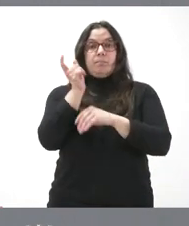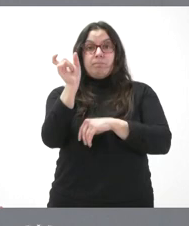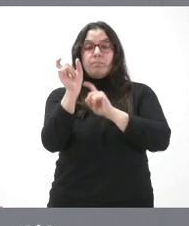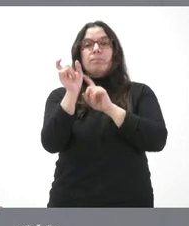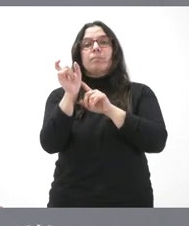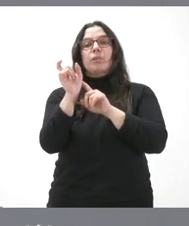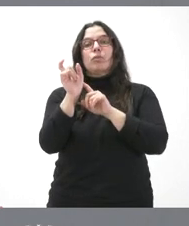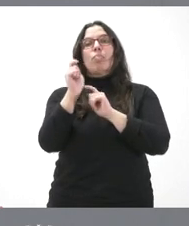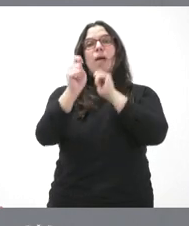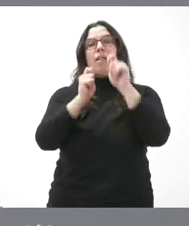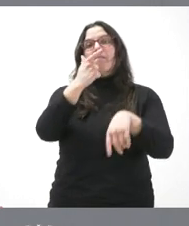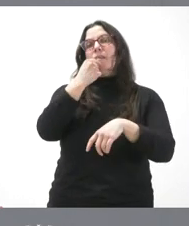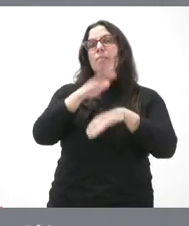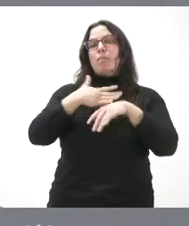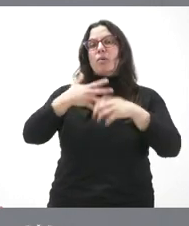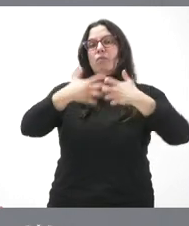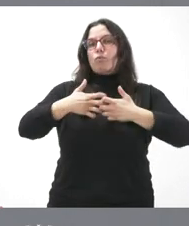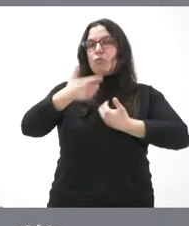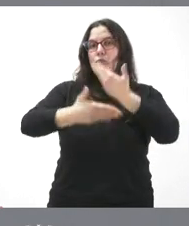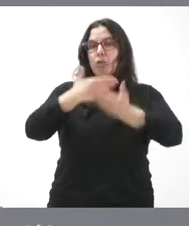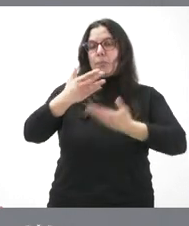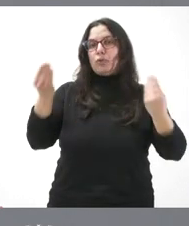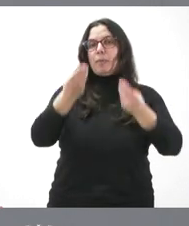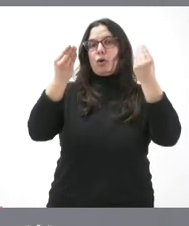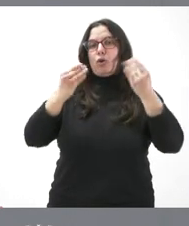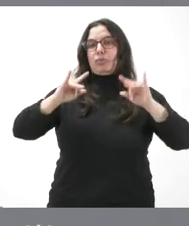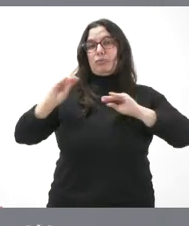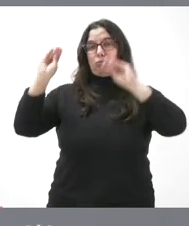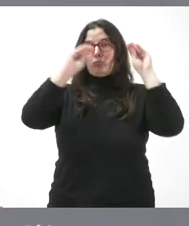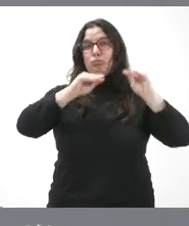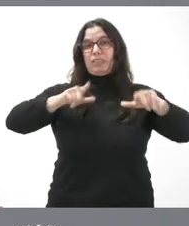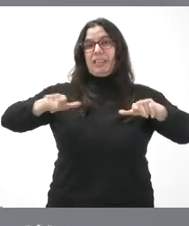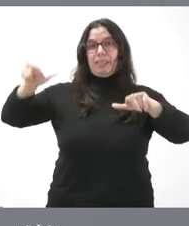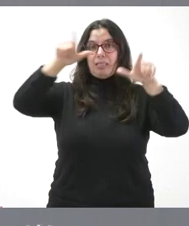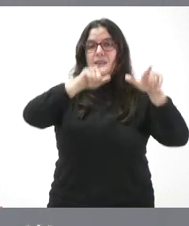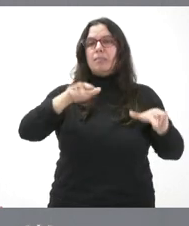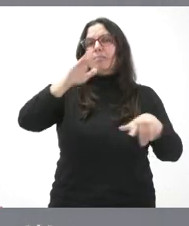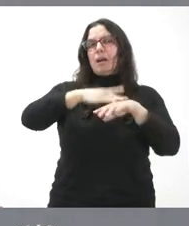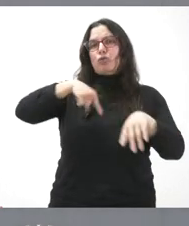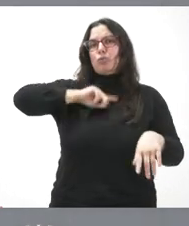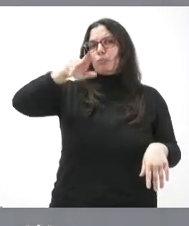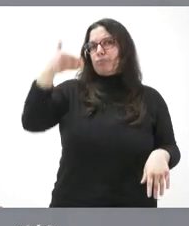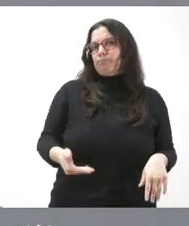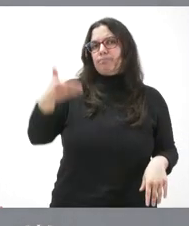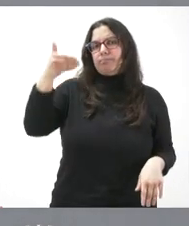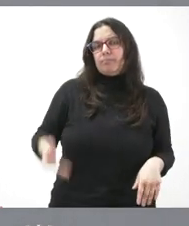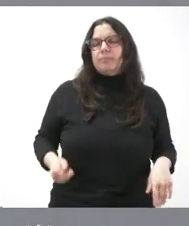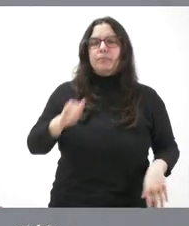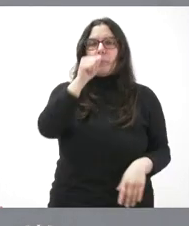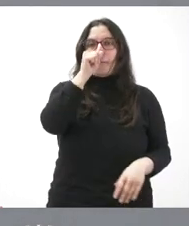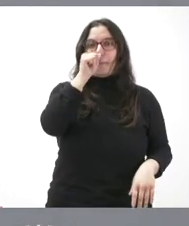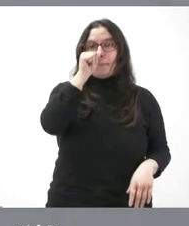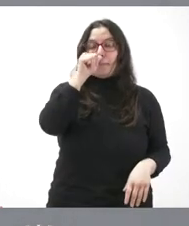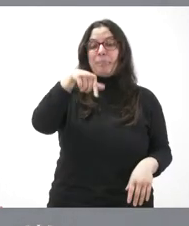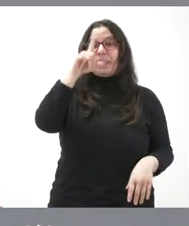a permitir mejorar el funcionamiento de esas instalaciones, que son para otros básicas y esenciales. Durante este